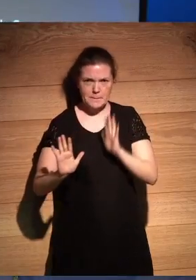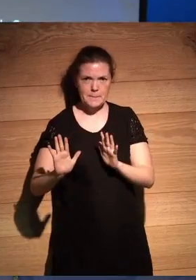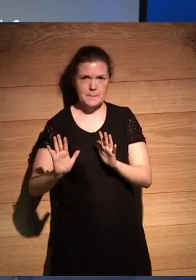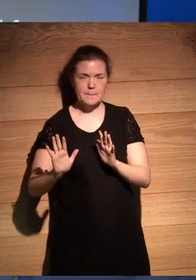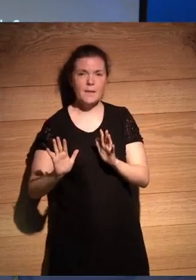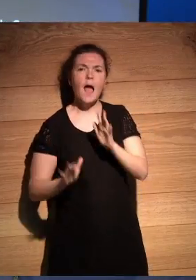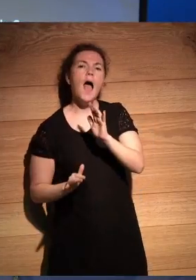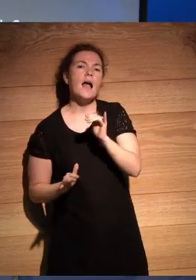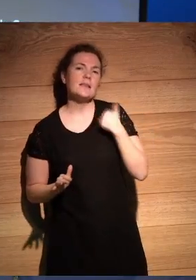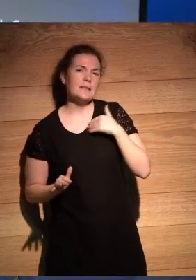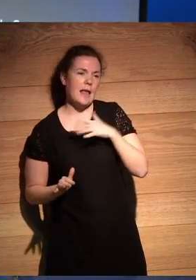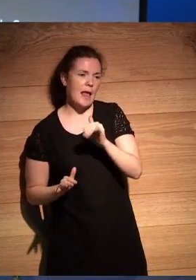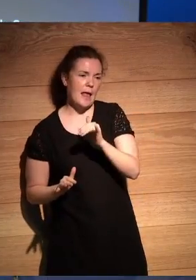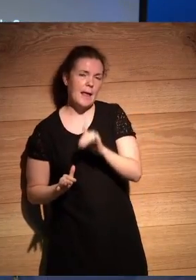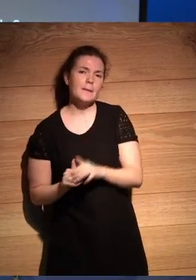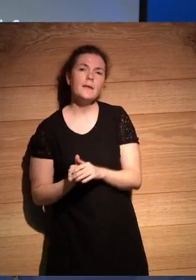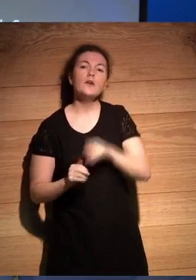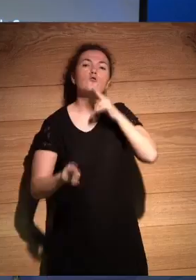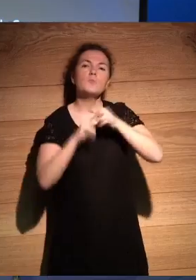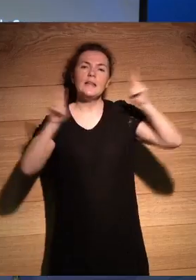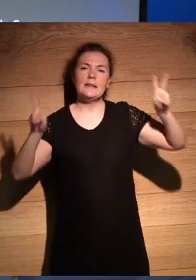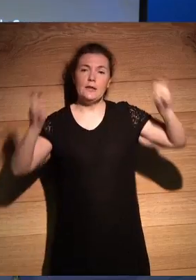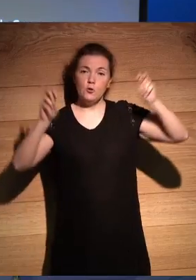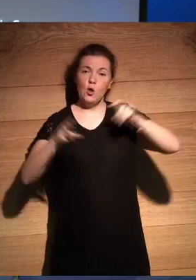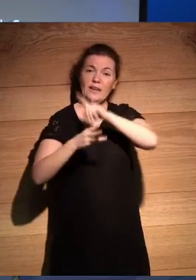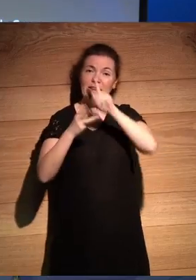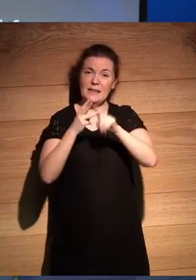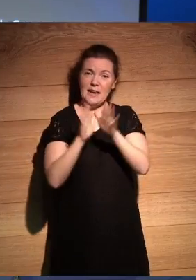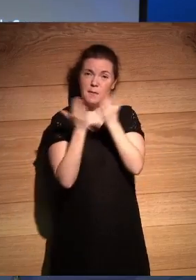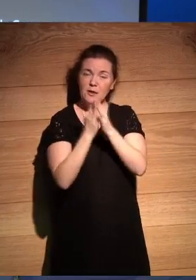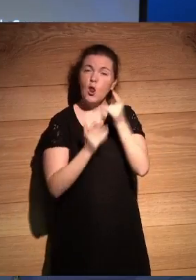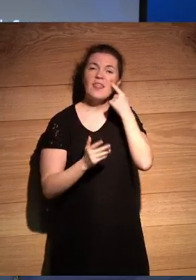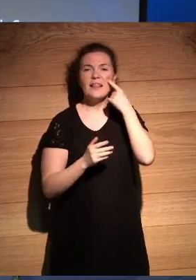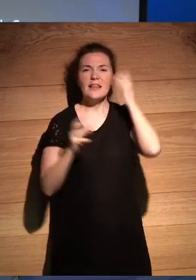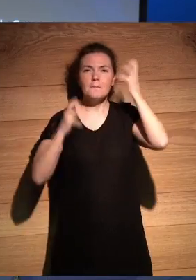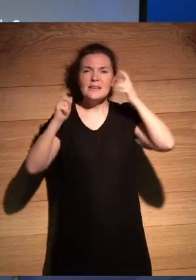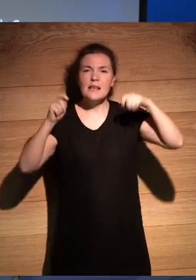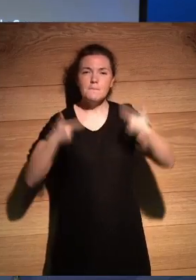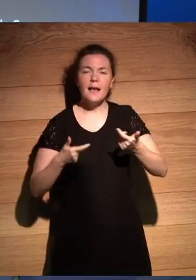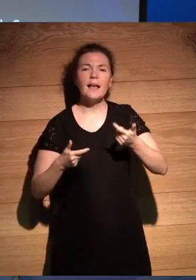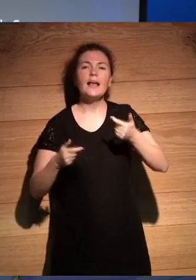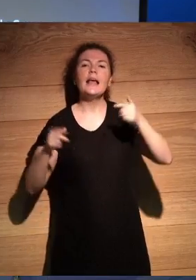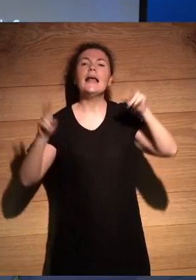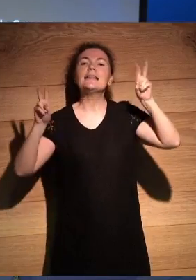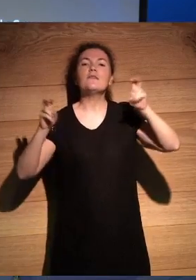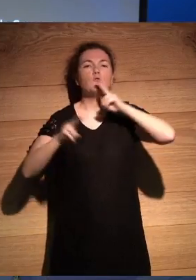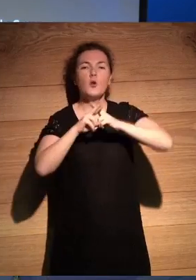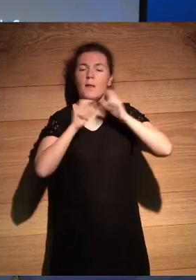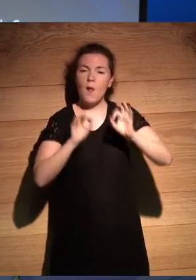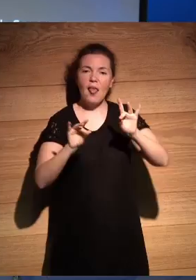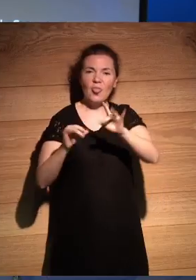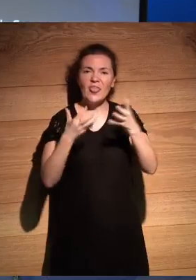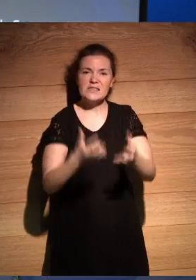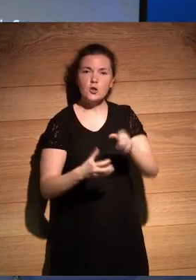Aquí está, ok. Se titula, el tercer capítulo de Los detectives salvajes, se titula, Como nuestro trabajo, Los desiertos de Sonora.